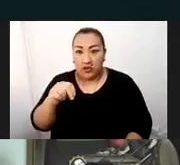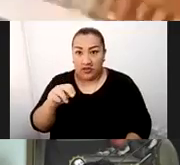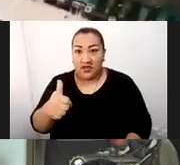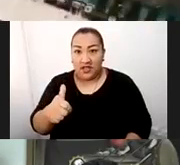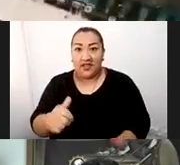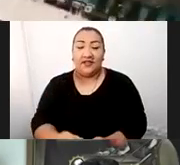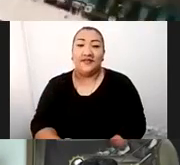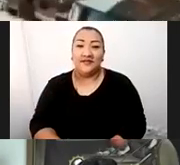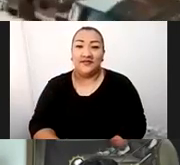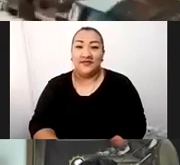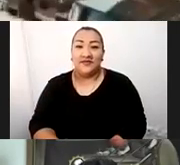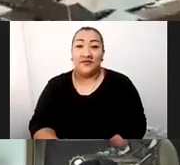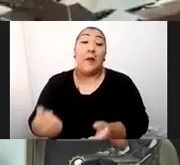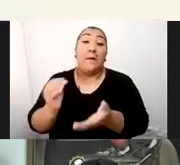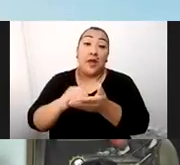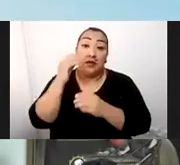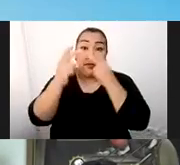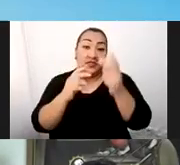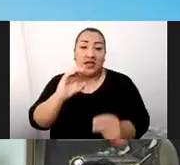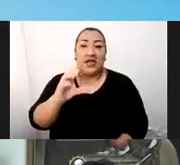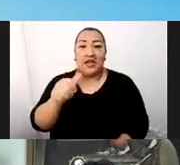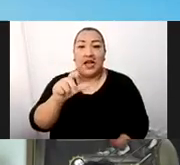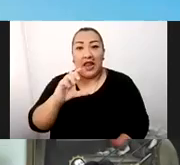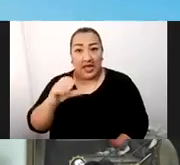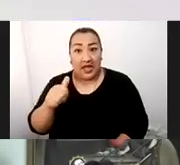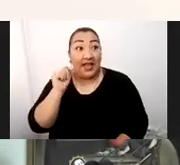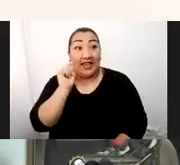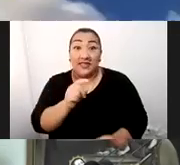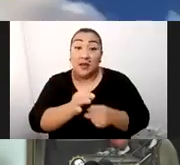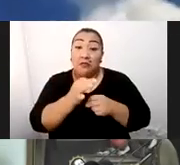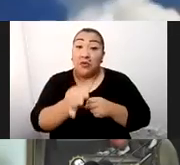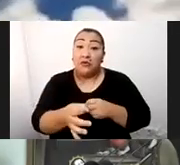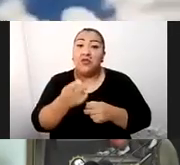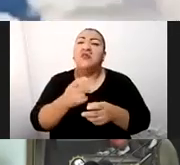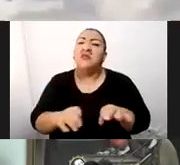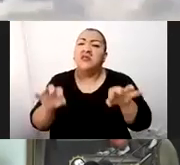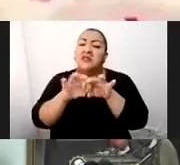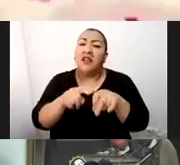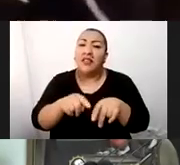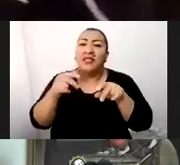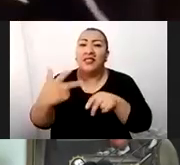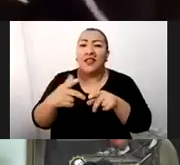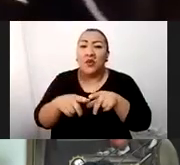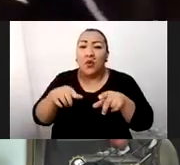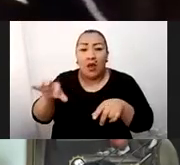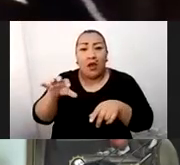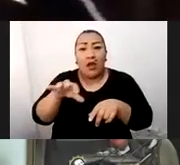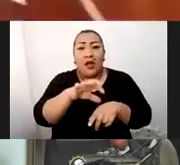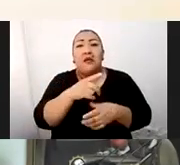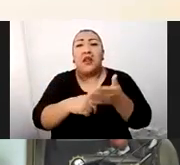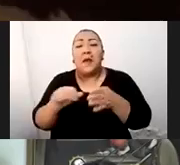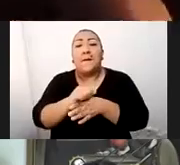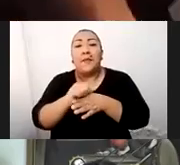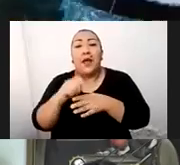Visita Calca Esta provincia destaca la presencia de tres sitios ideales para la práctica del turismo